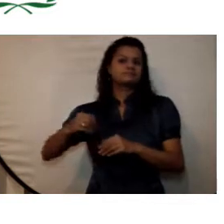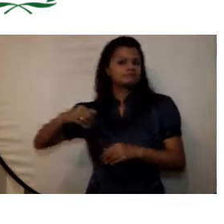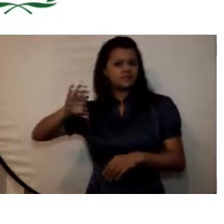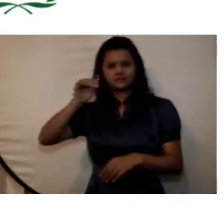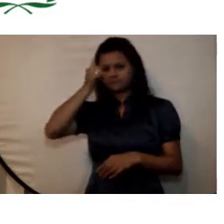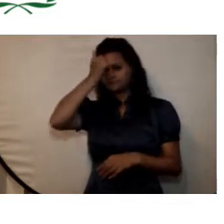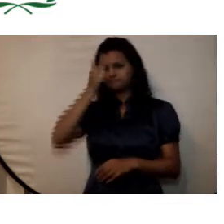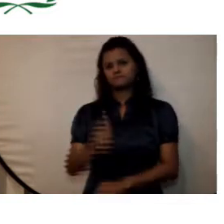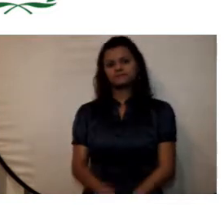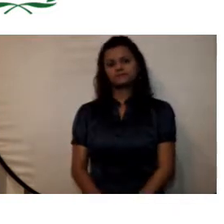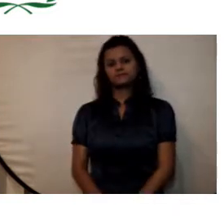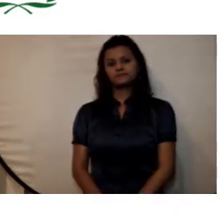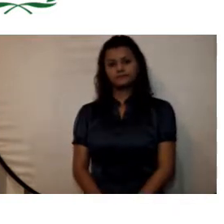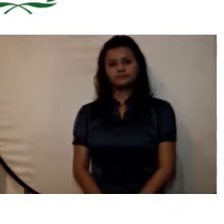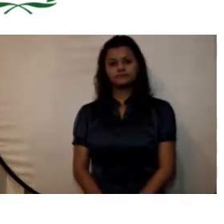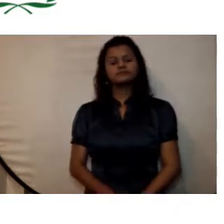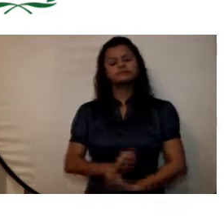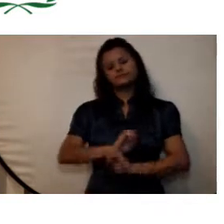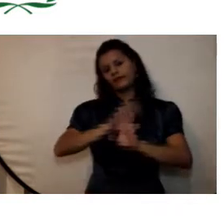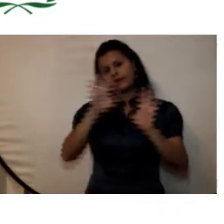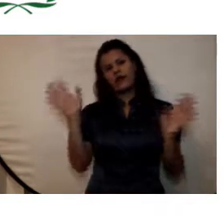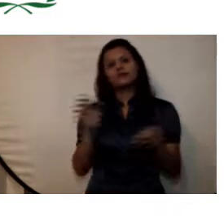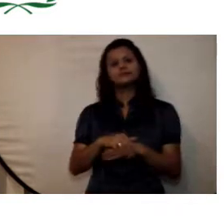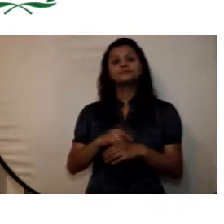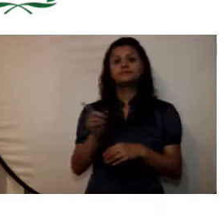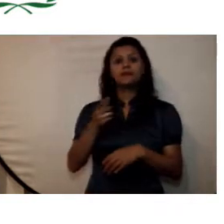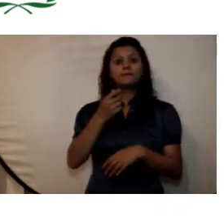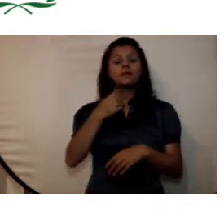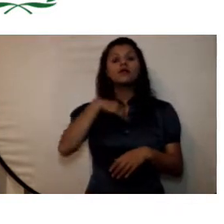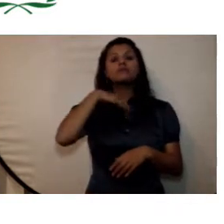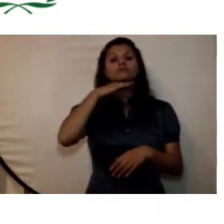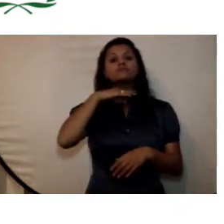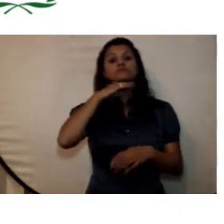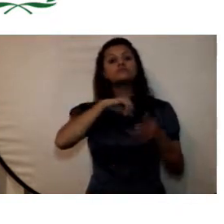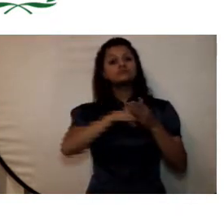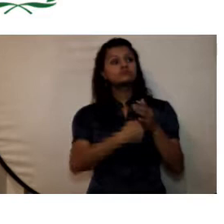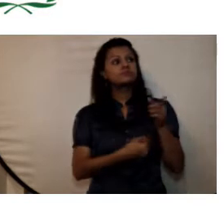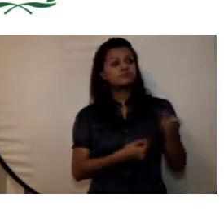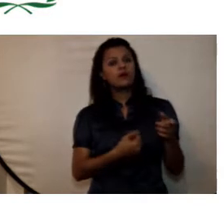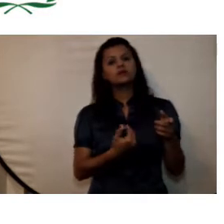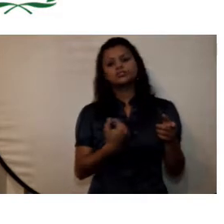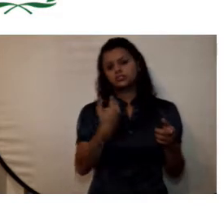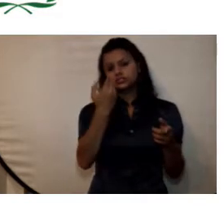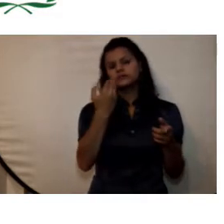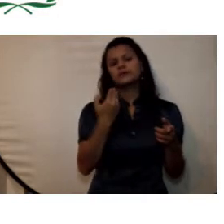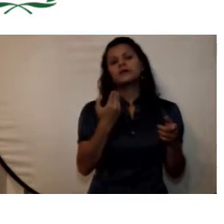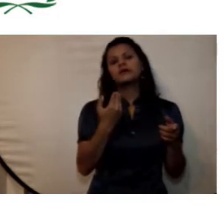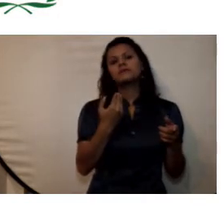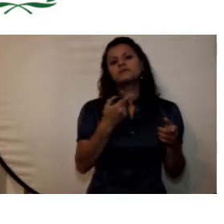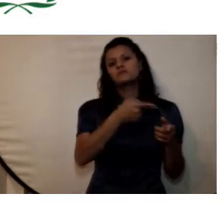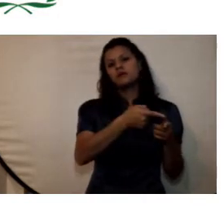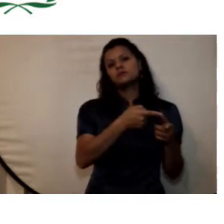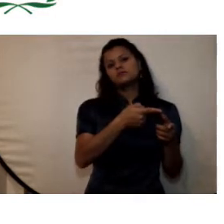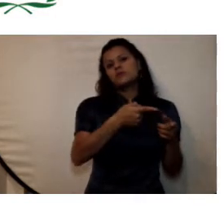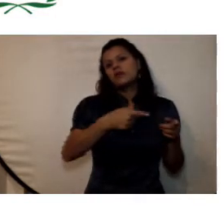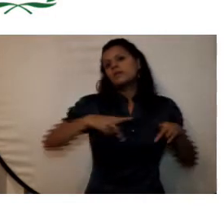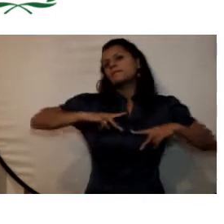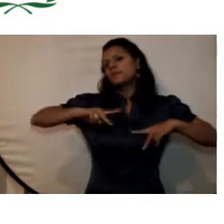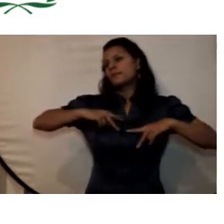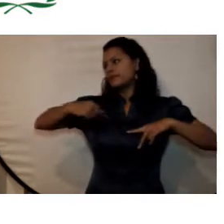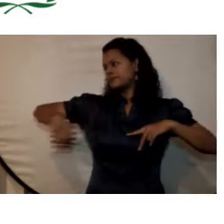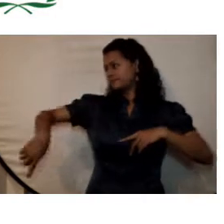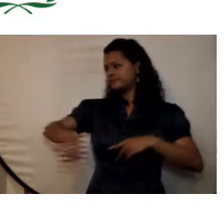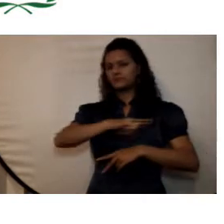y por supuesto estos excedentes también ayudan pasan a formar parte del patrimonio y por